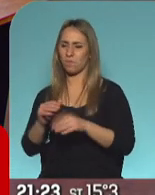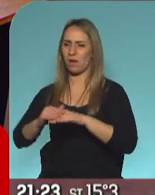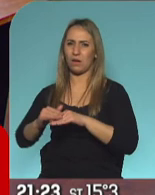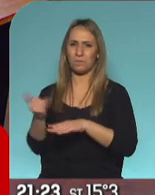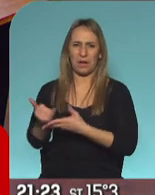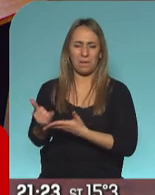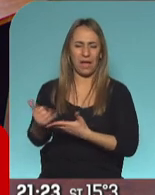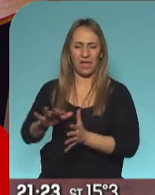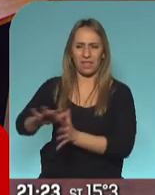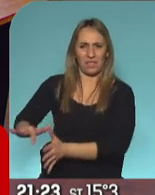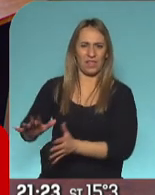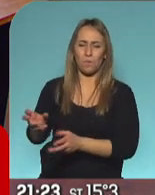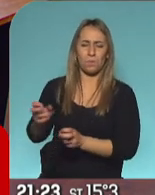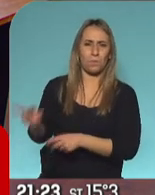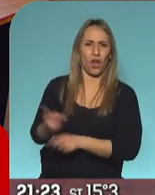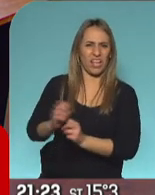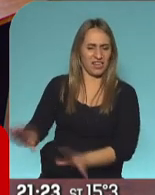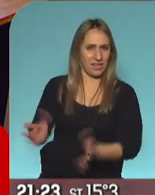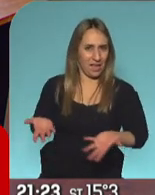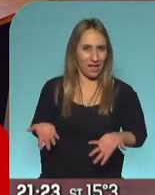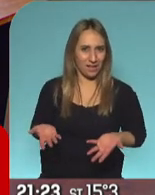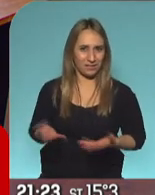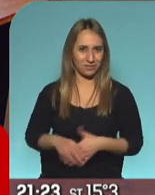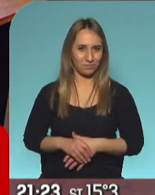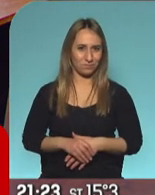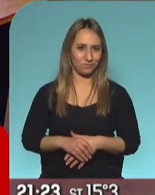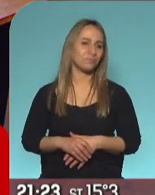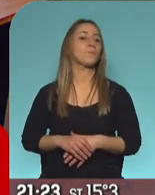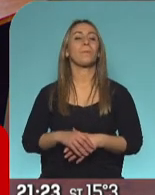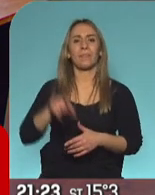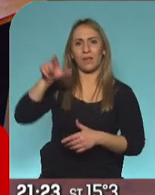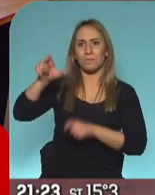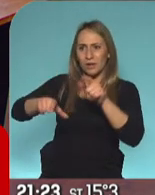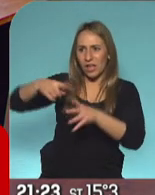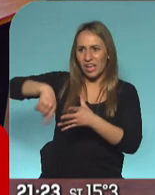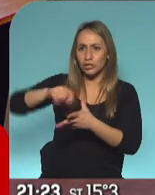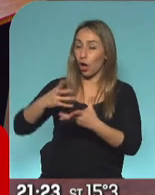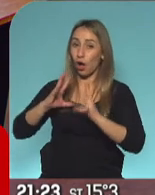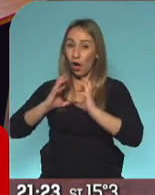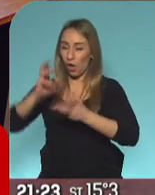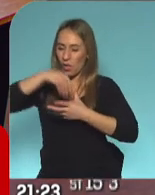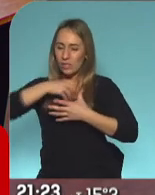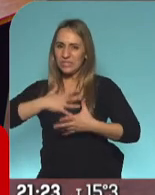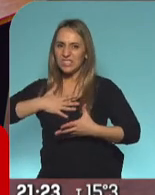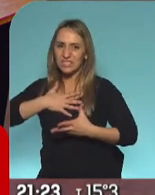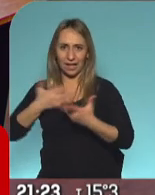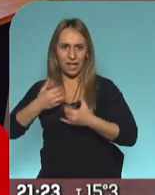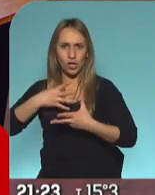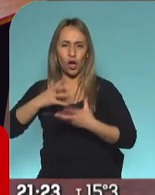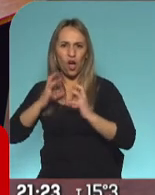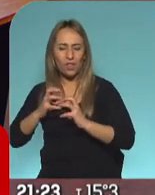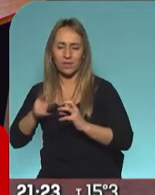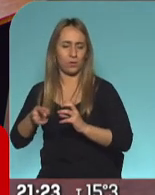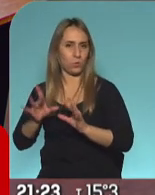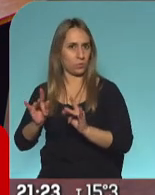sentimiento divino, una porquería, sentir odio, que odia, está muy jodido, entonces, me parece que no va por